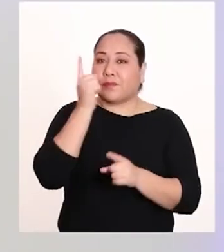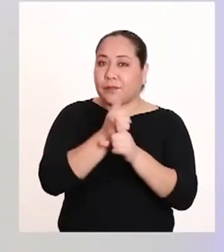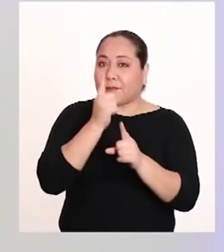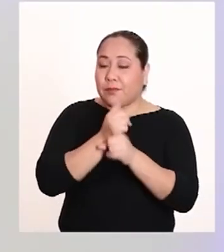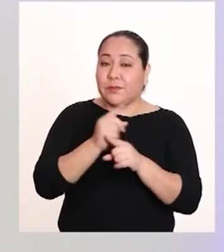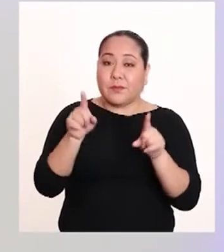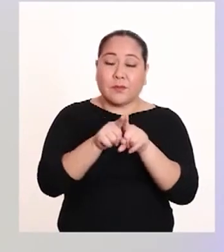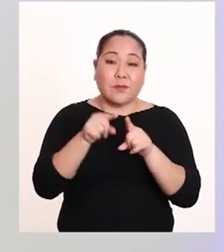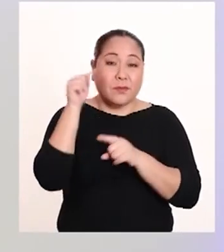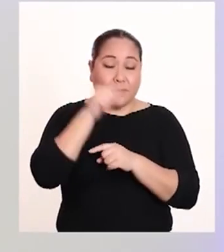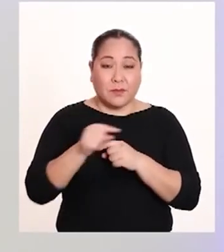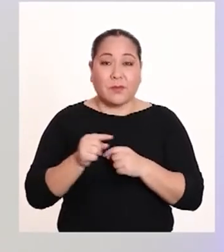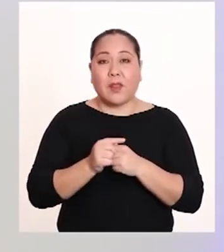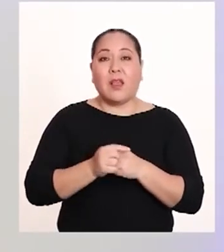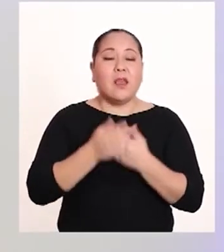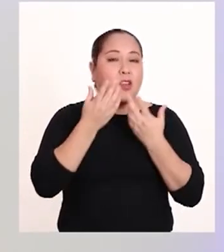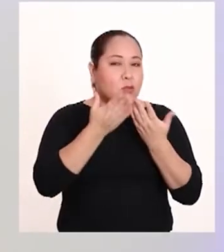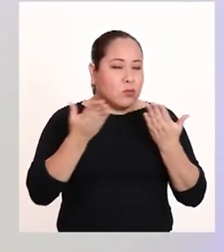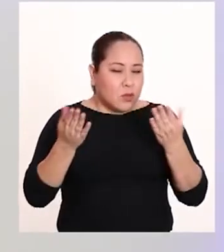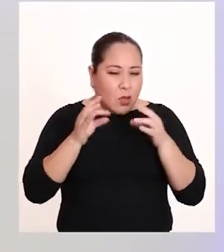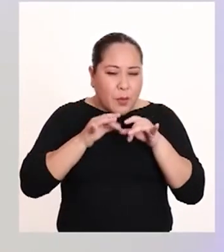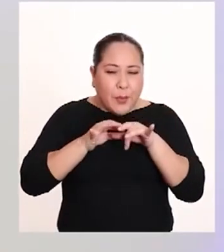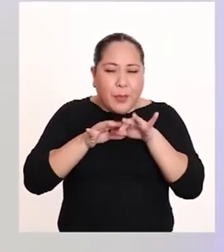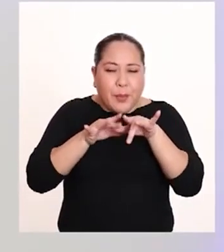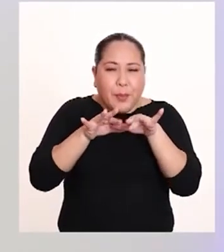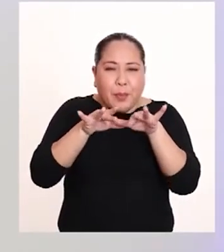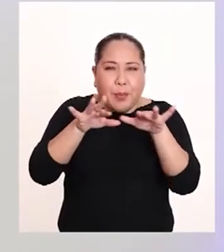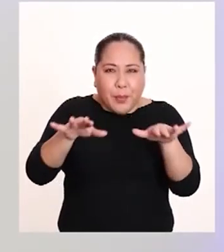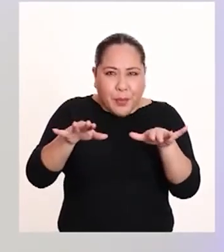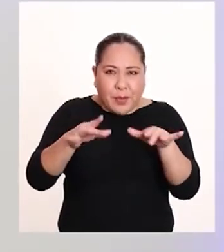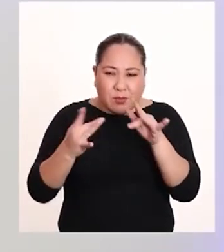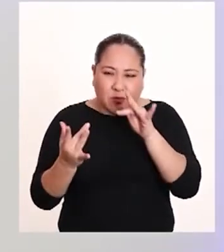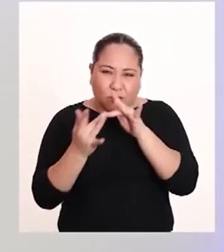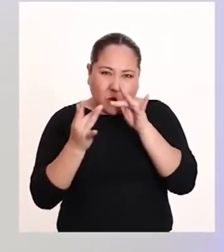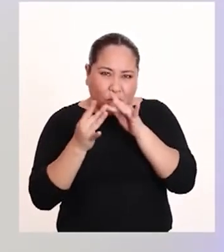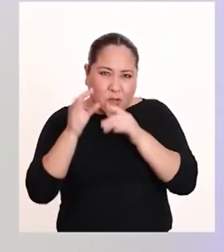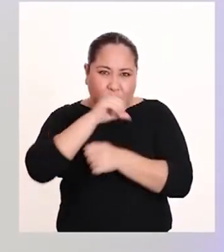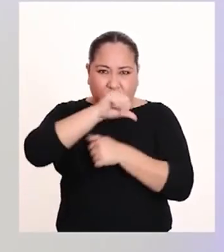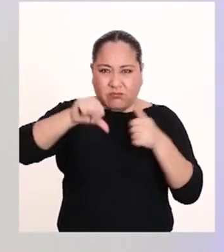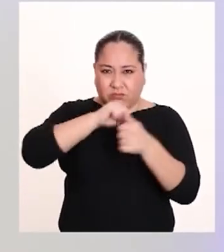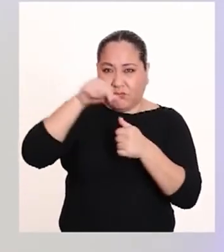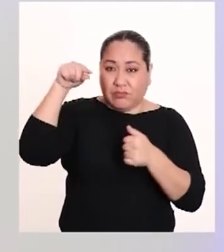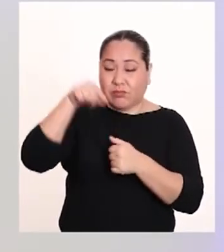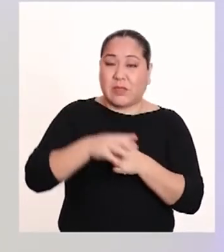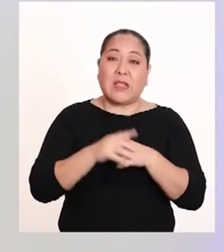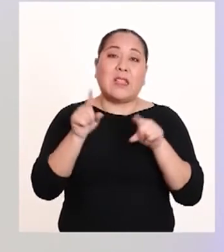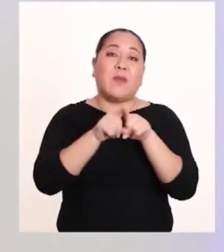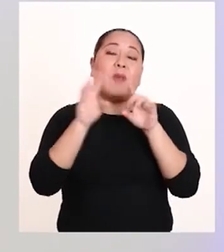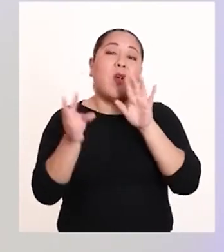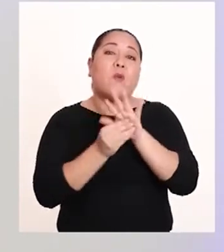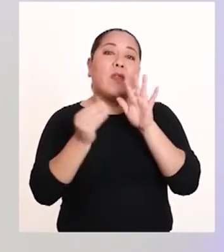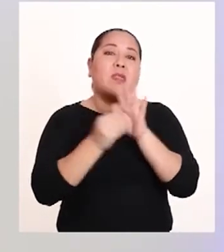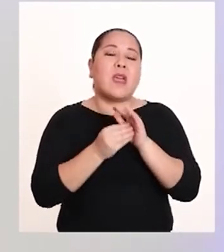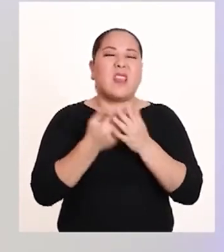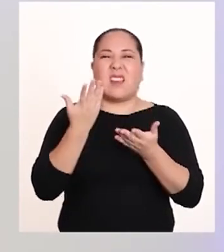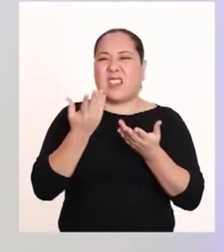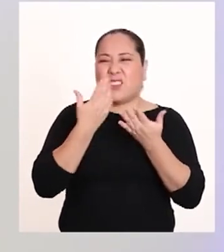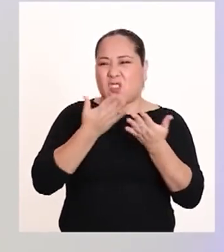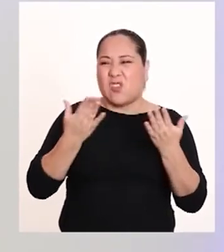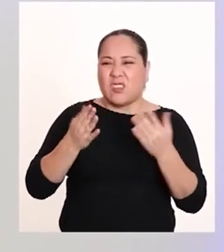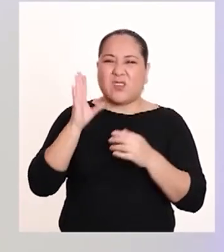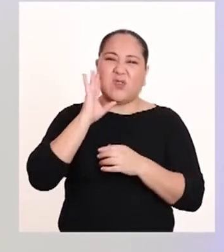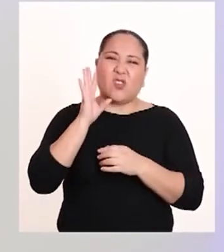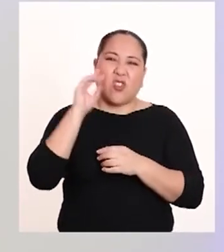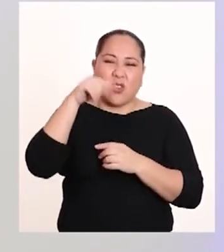Asimismo, estos compuestos pueden migrar hacia el medio que se encuentra en contacto con el plástico. Además, hay que sumar las sustancias